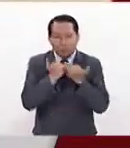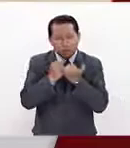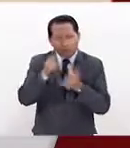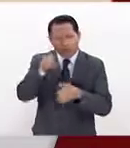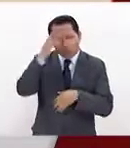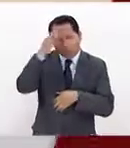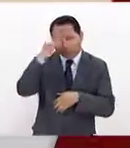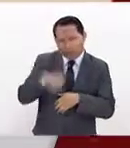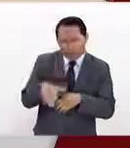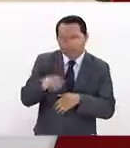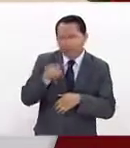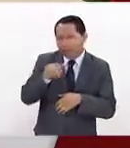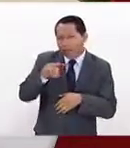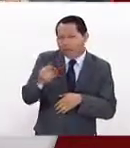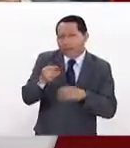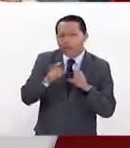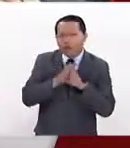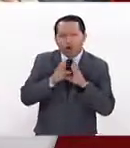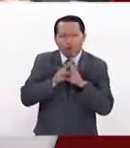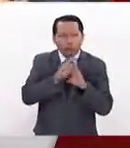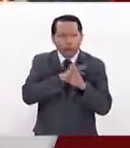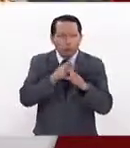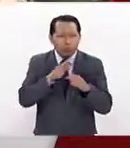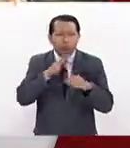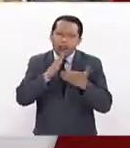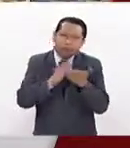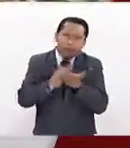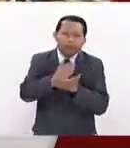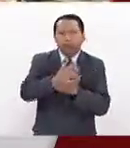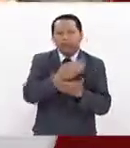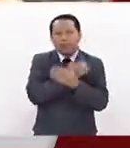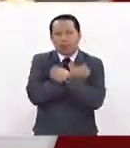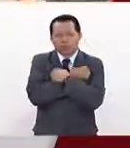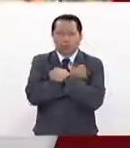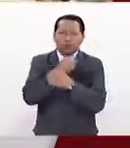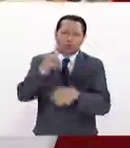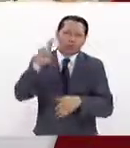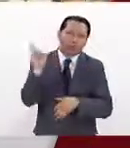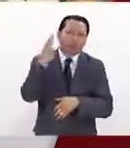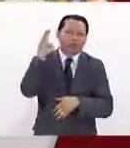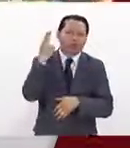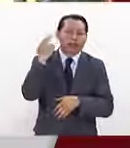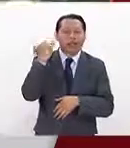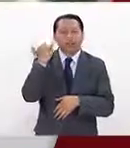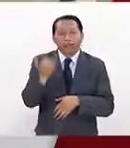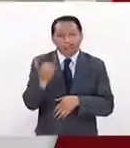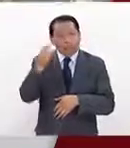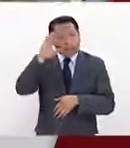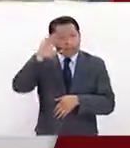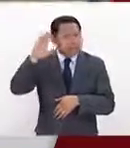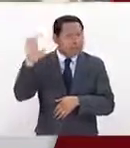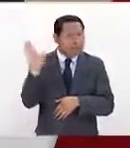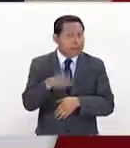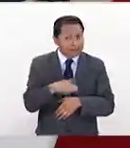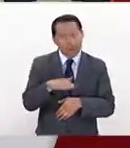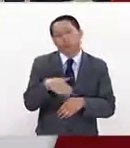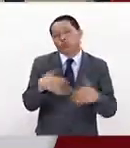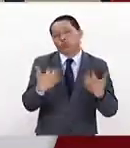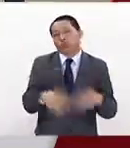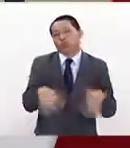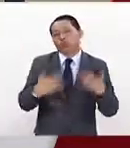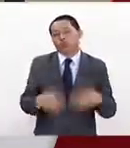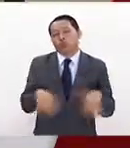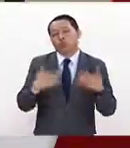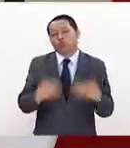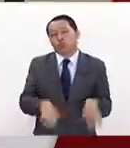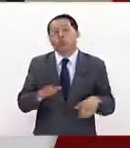sabes, Pati, que tener acceso a educación superior y máxima a posgrados, pues es realmente un privilegio porque